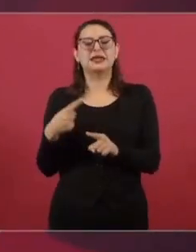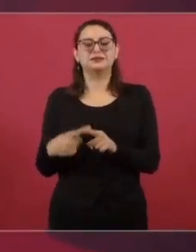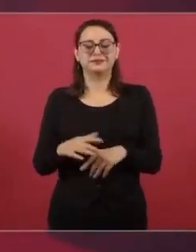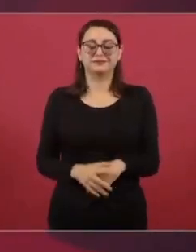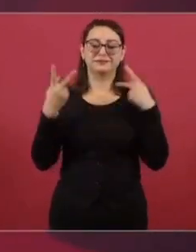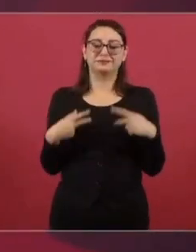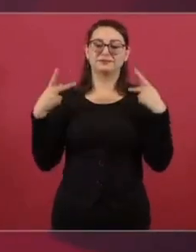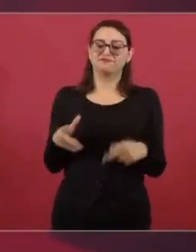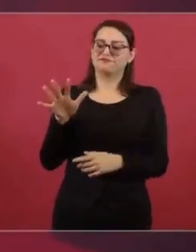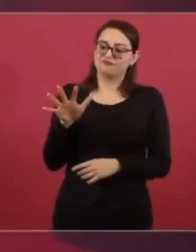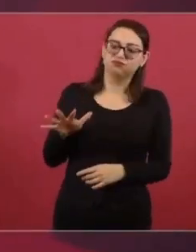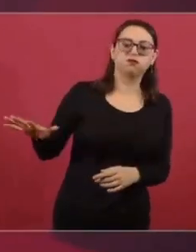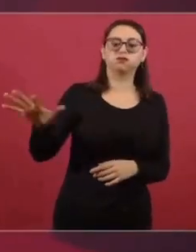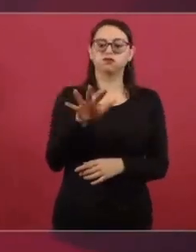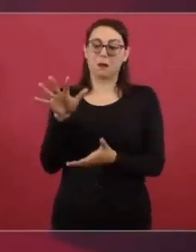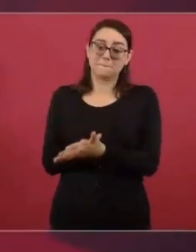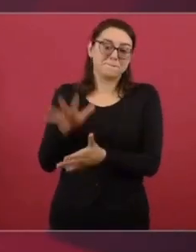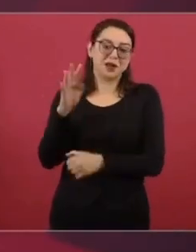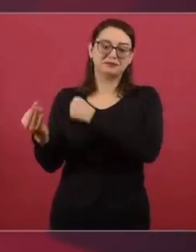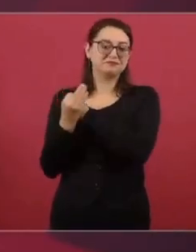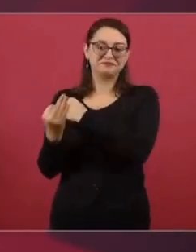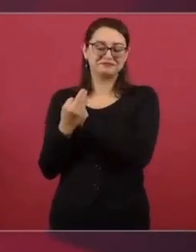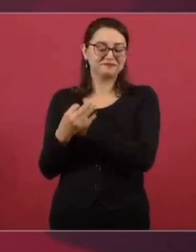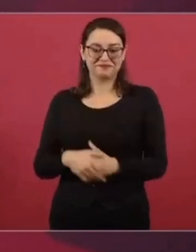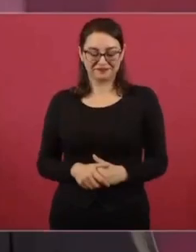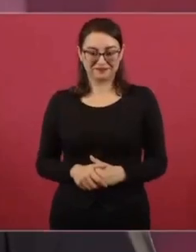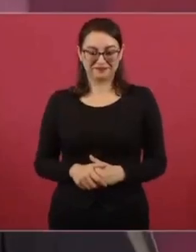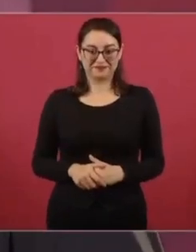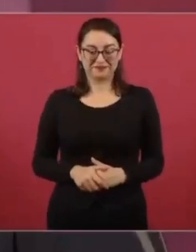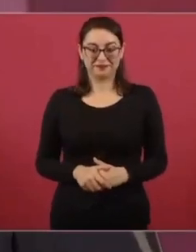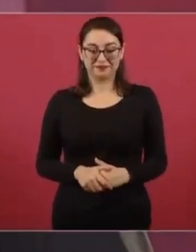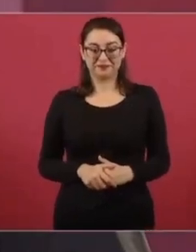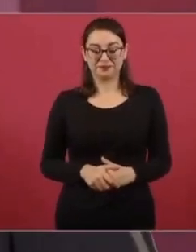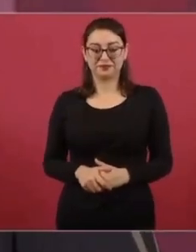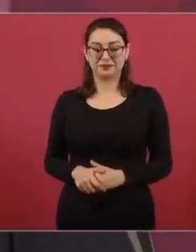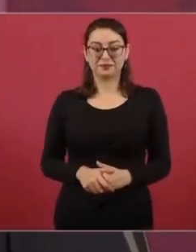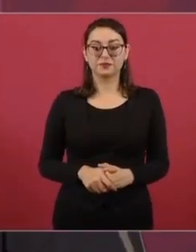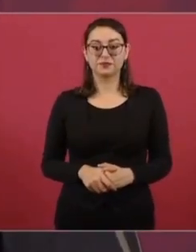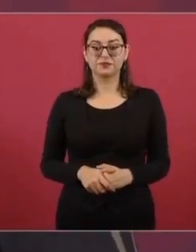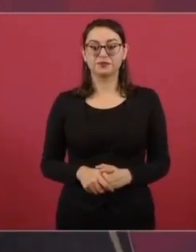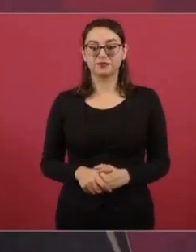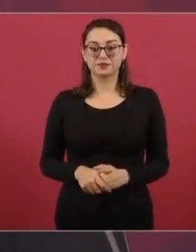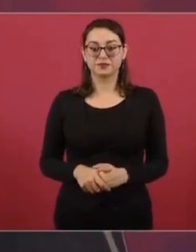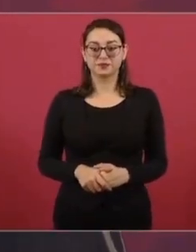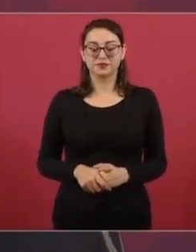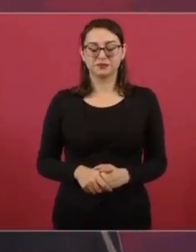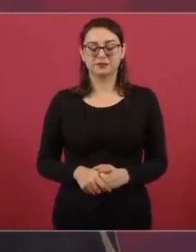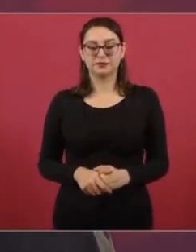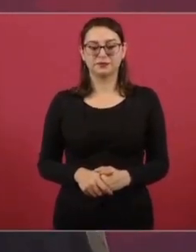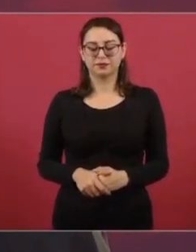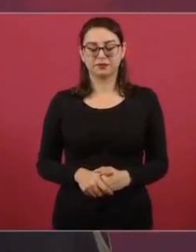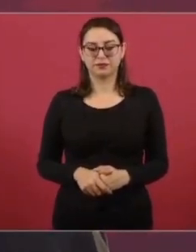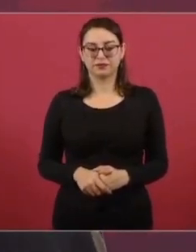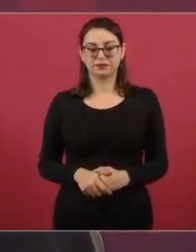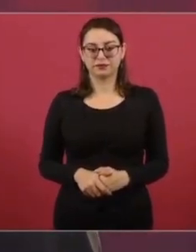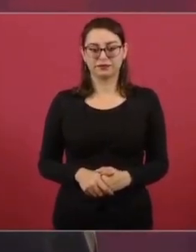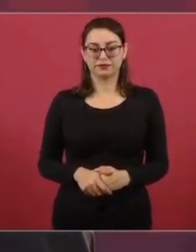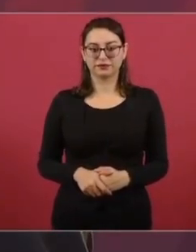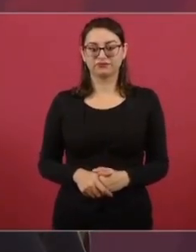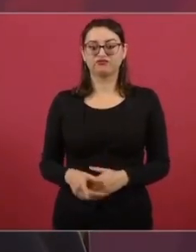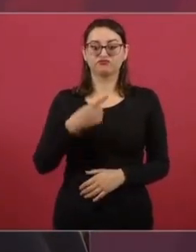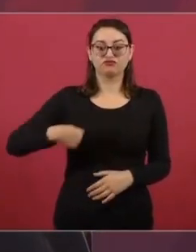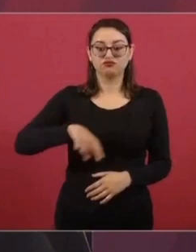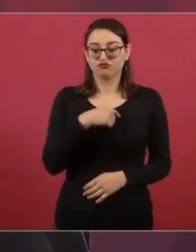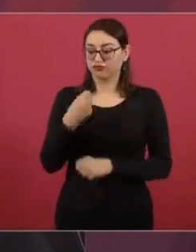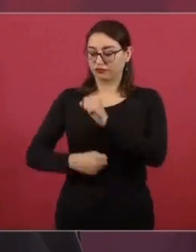ayuda mucho. Fue muy importante el llevar a cabo por años, por décadas, un